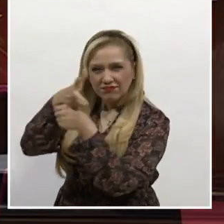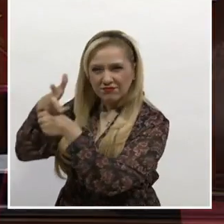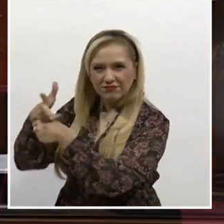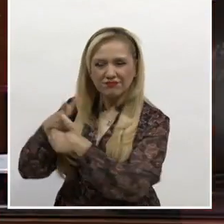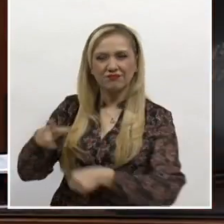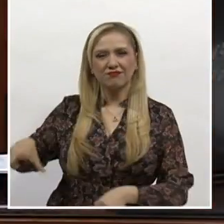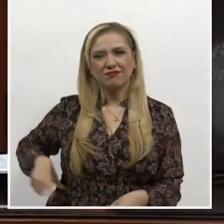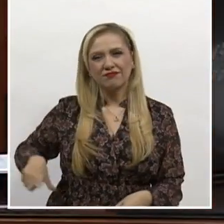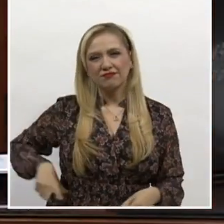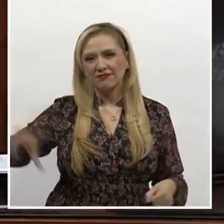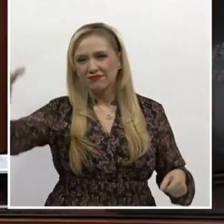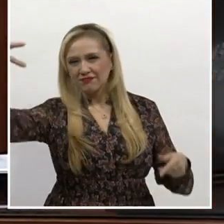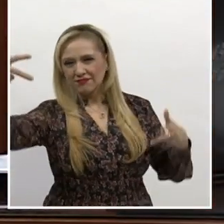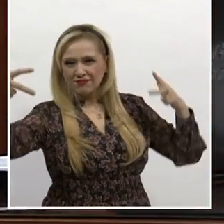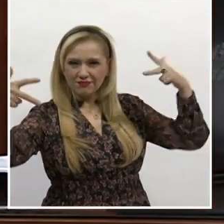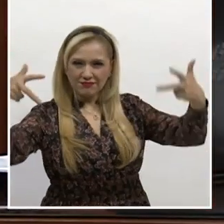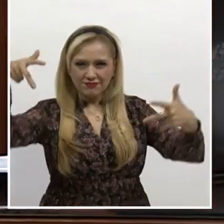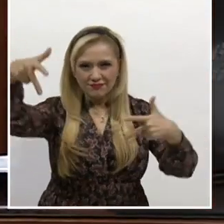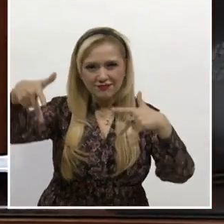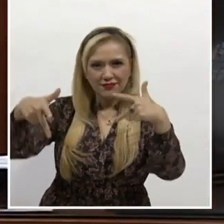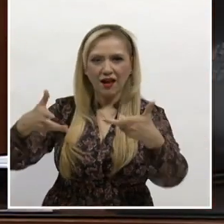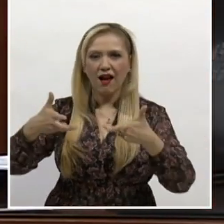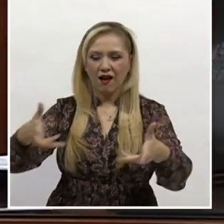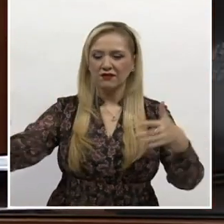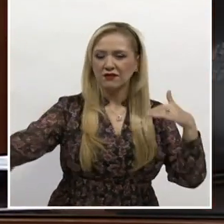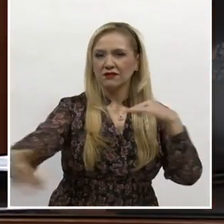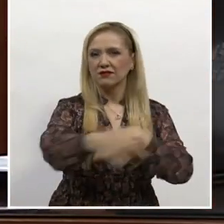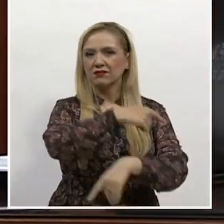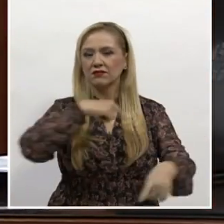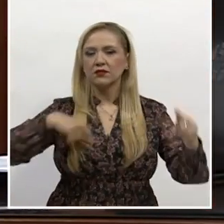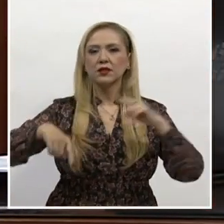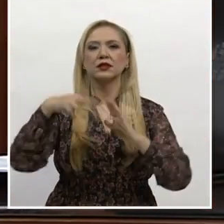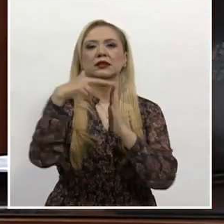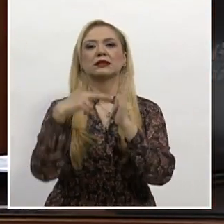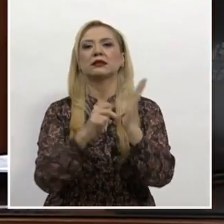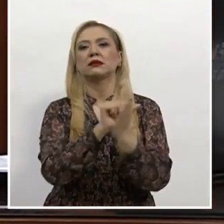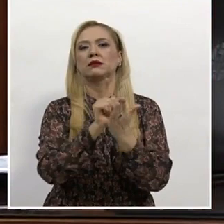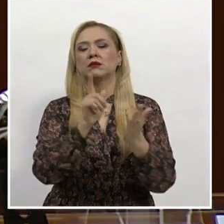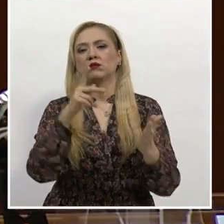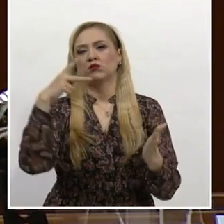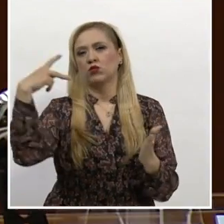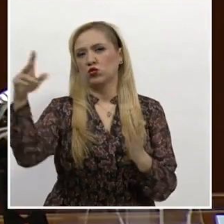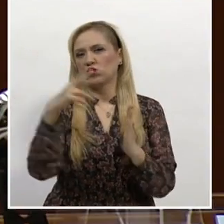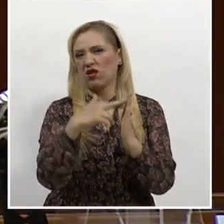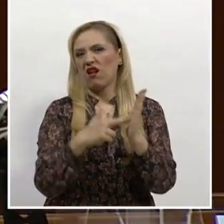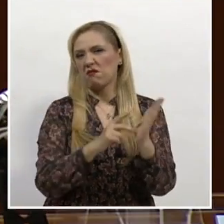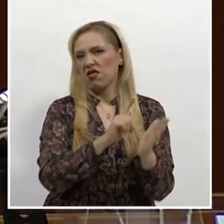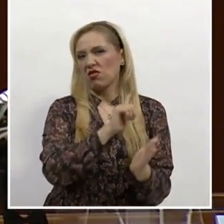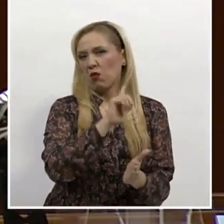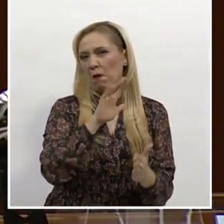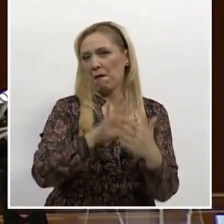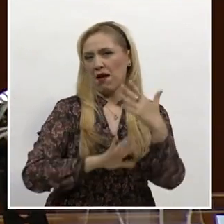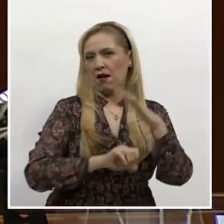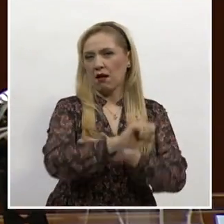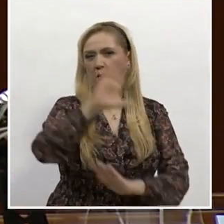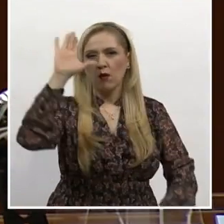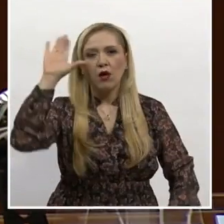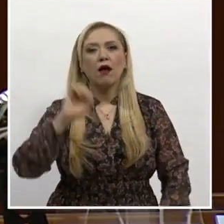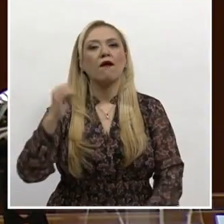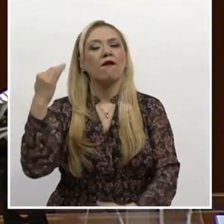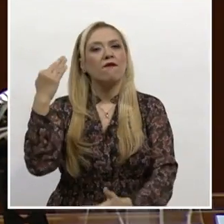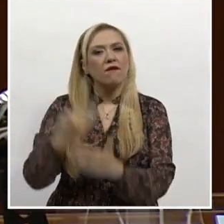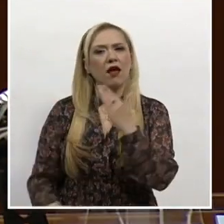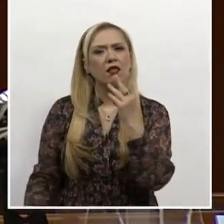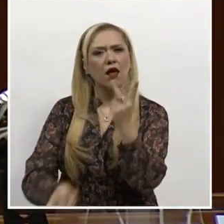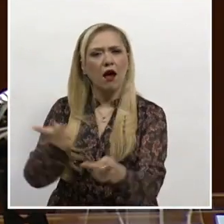Pública, de Ordenamiento Territorial y Desarrollo Urbano Sustentable y del Código Penal, todas de Morelos, en este caso por la falta de consulta previa a comunidades